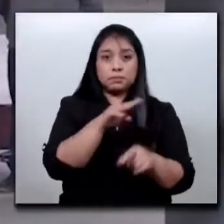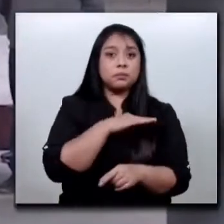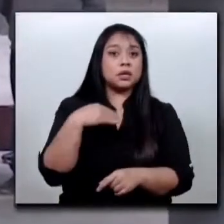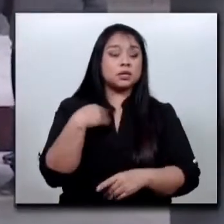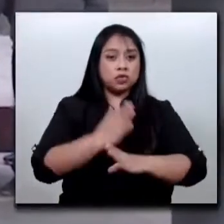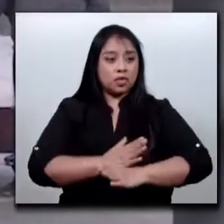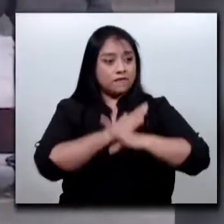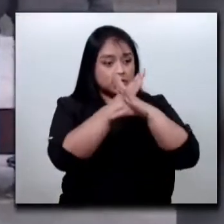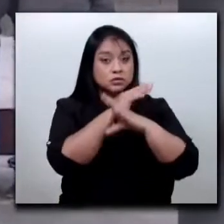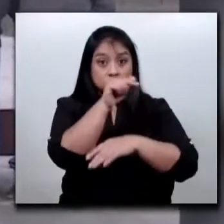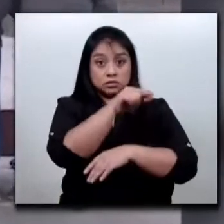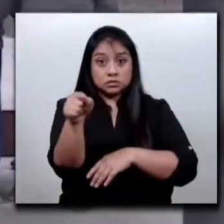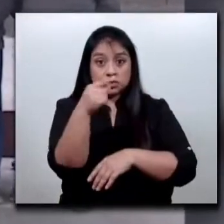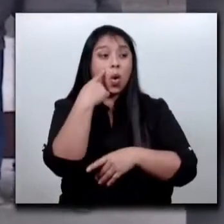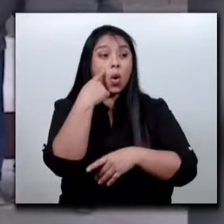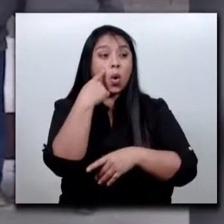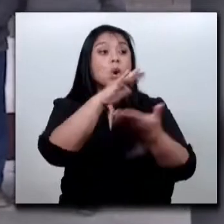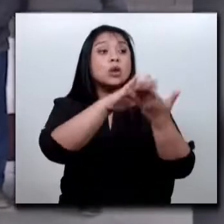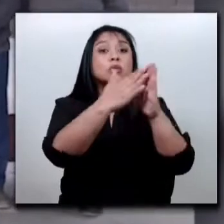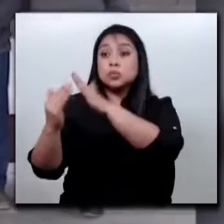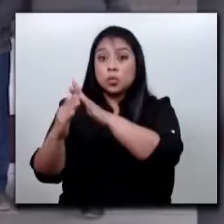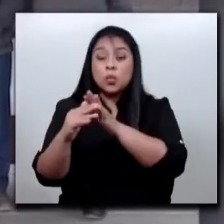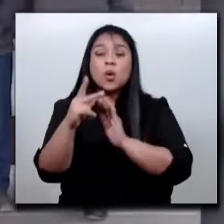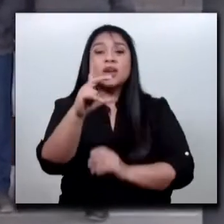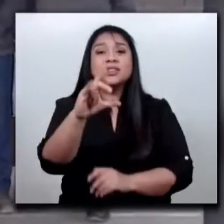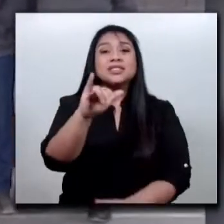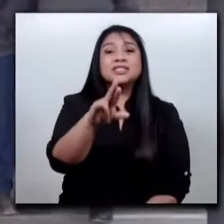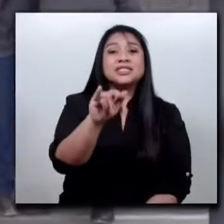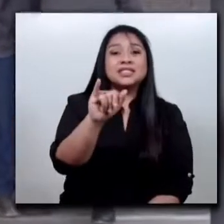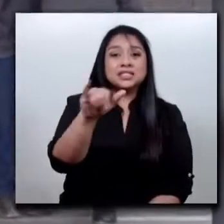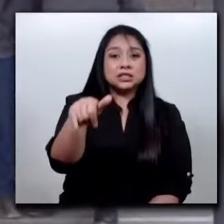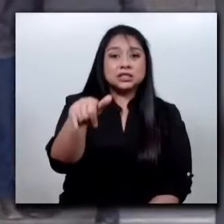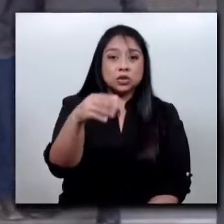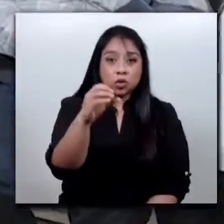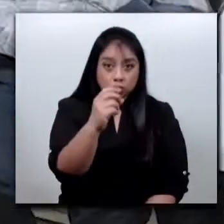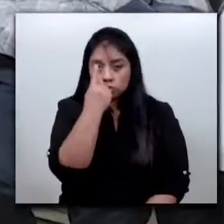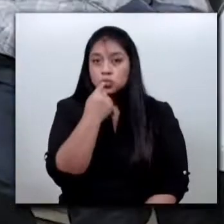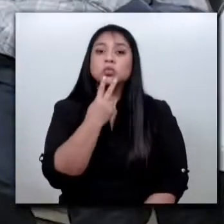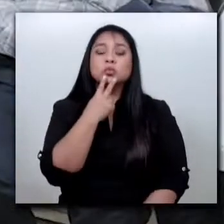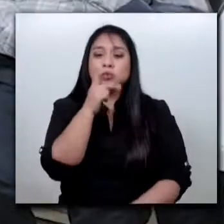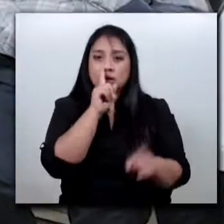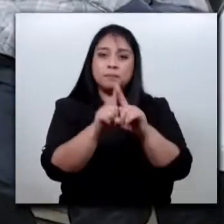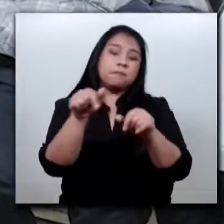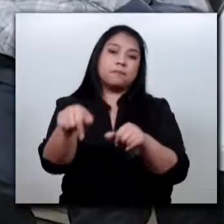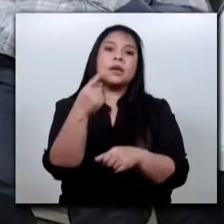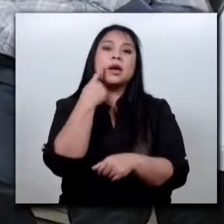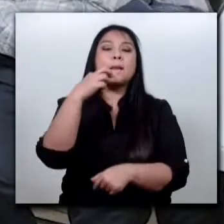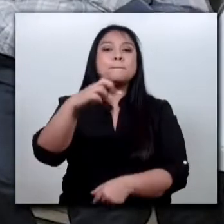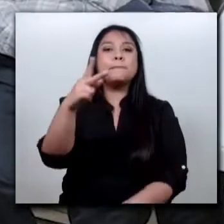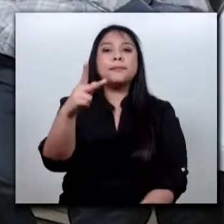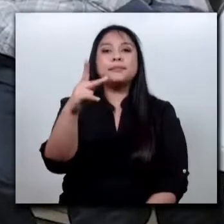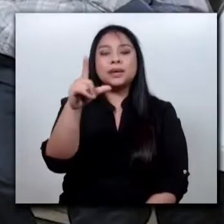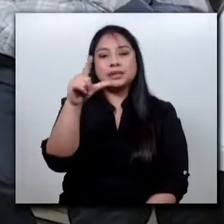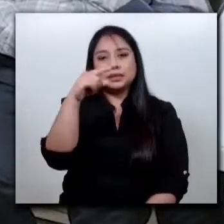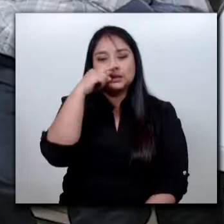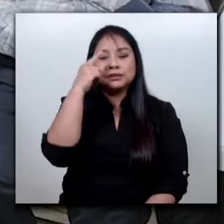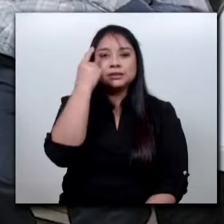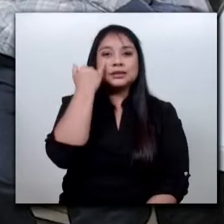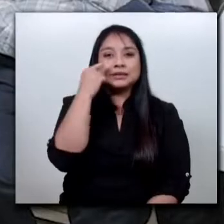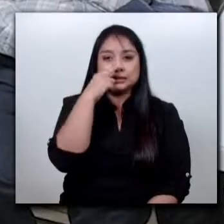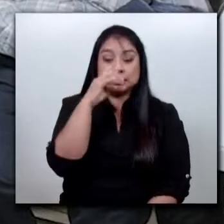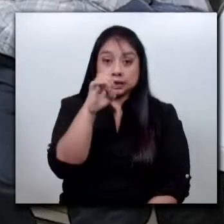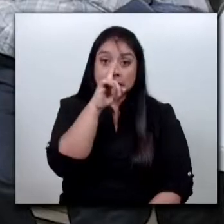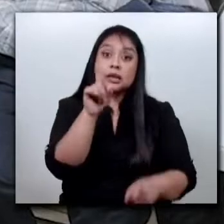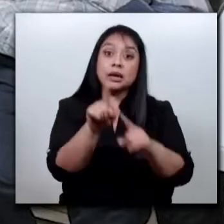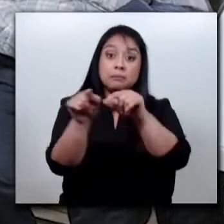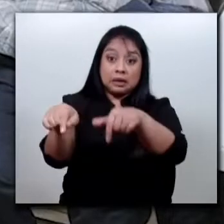con las comunidades de Chirijox, de Santa Catarina y Xtahuacán, Patsité y Chocoljá 1 y 2 de Nahualá, dieron como